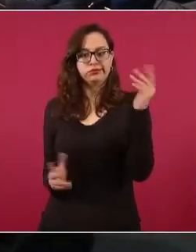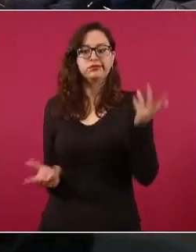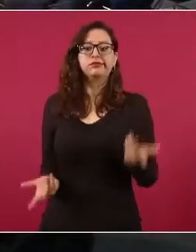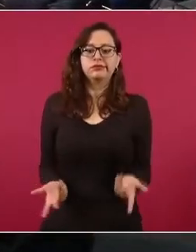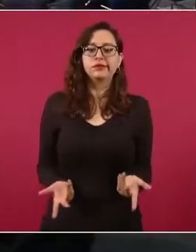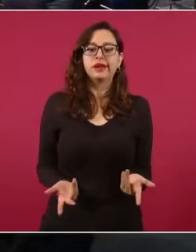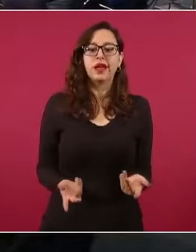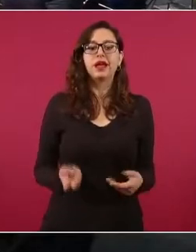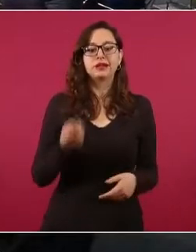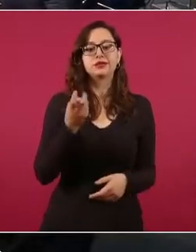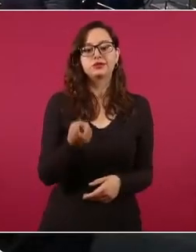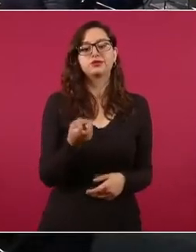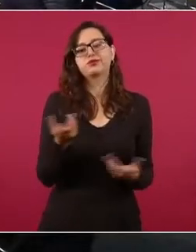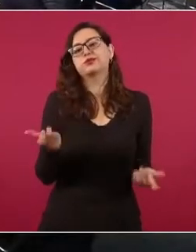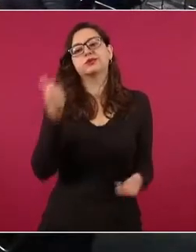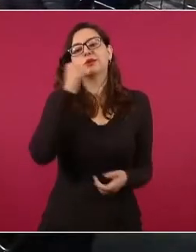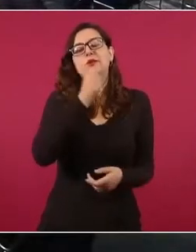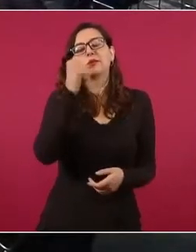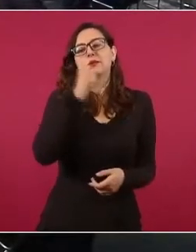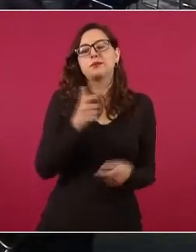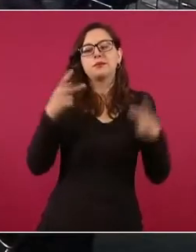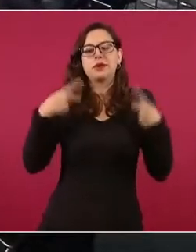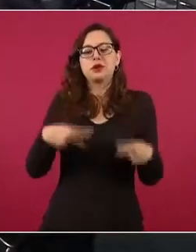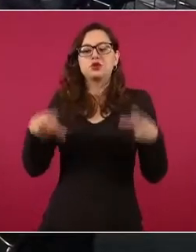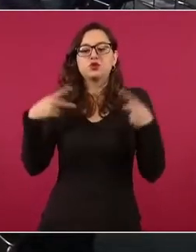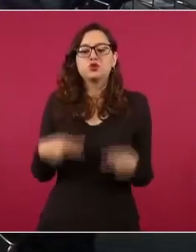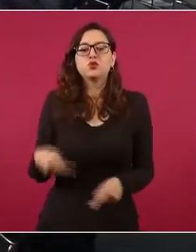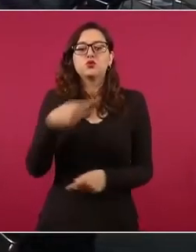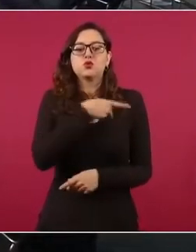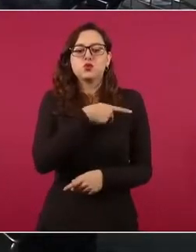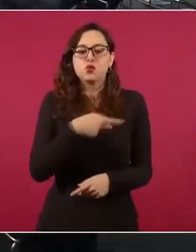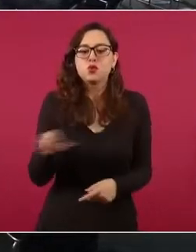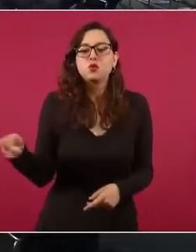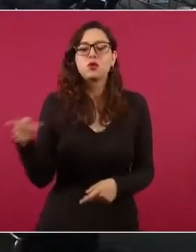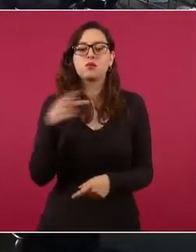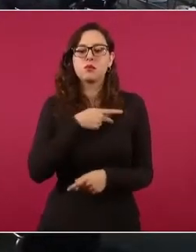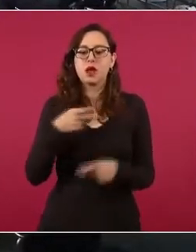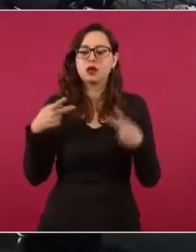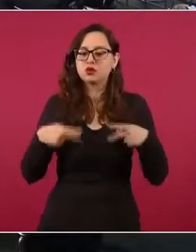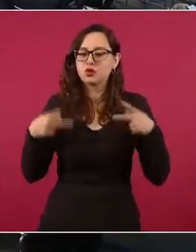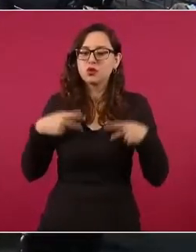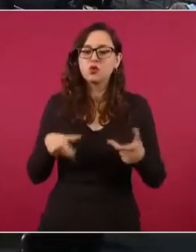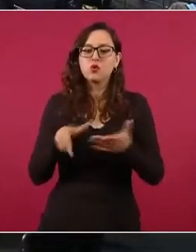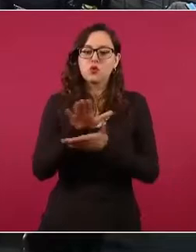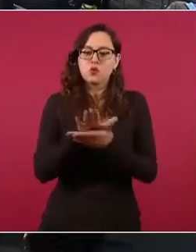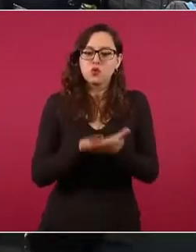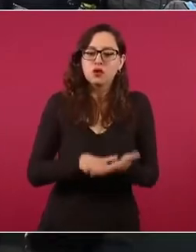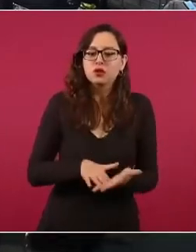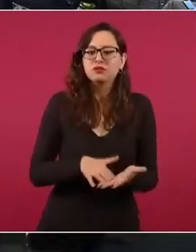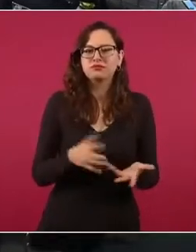vota por los gobiernos que considera